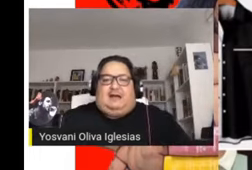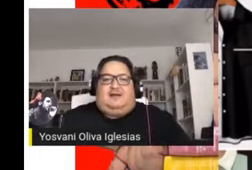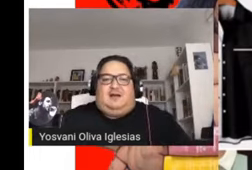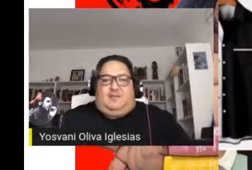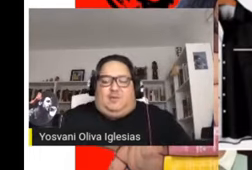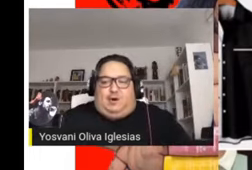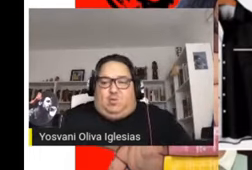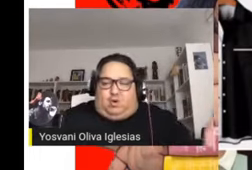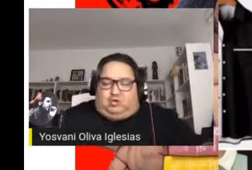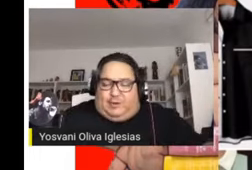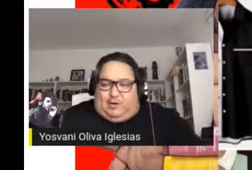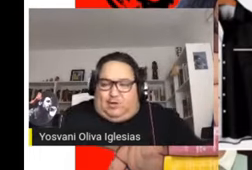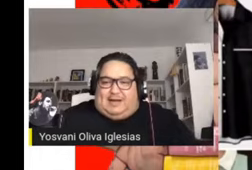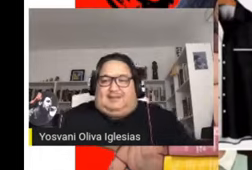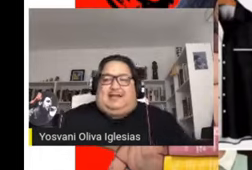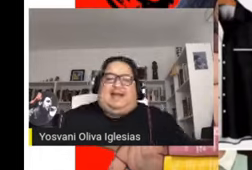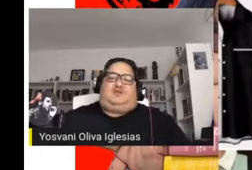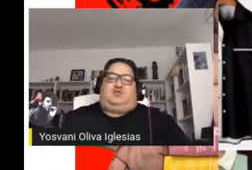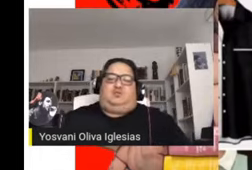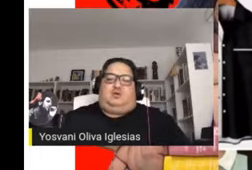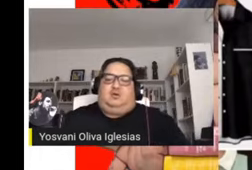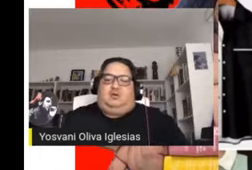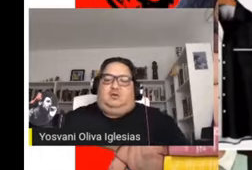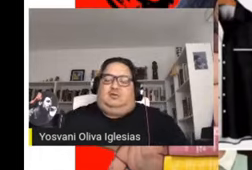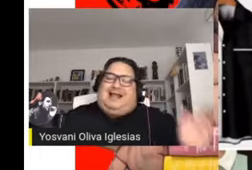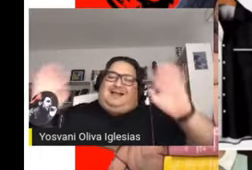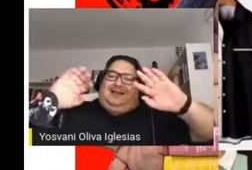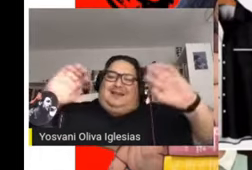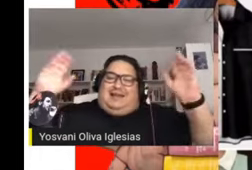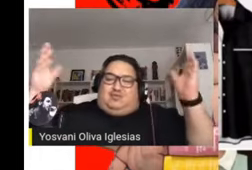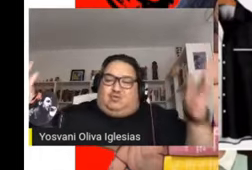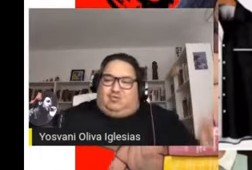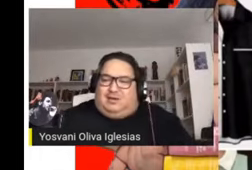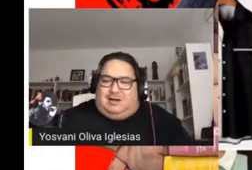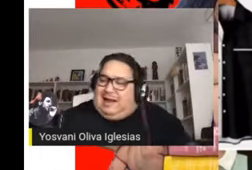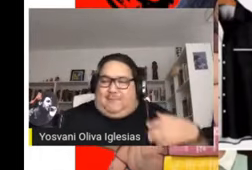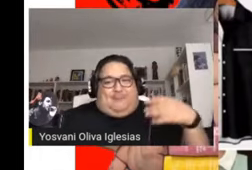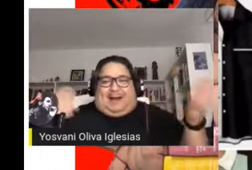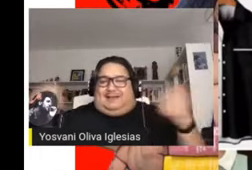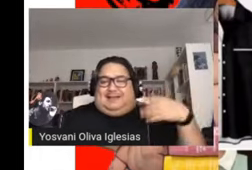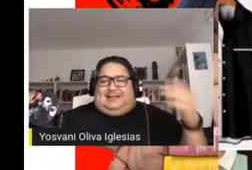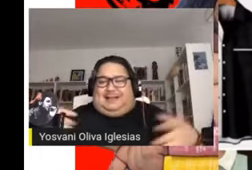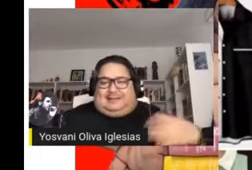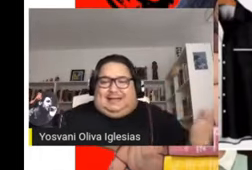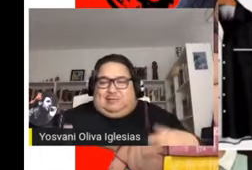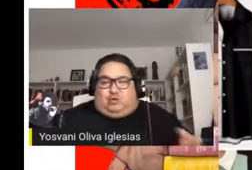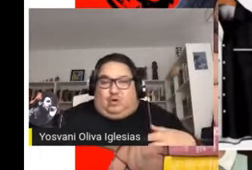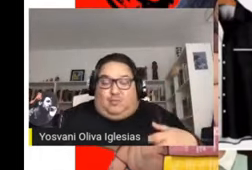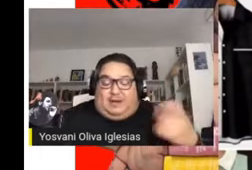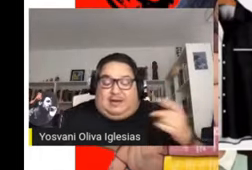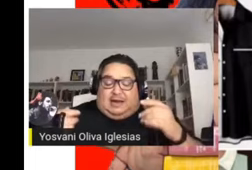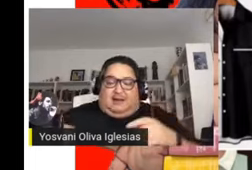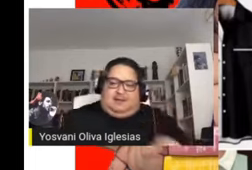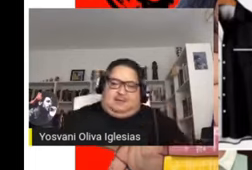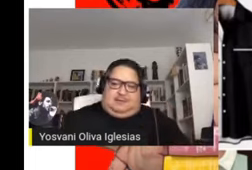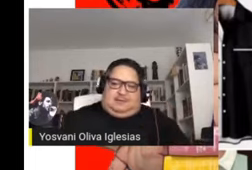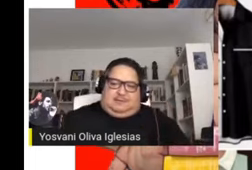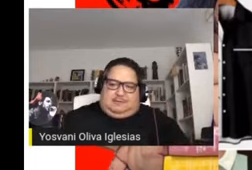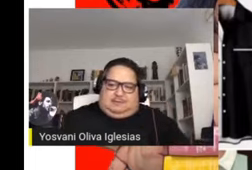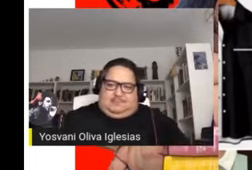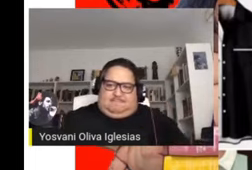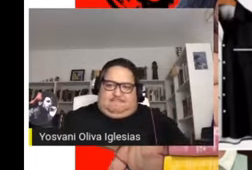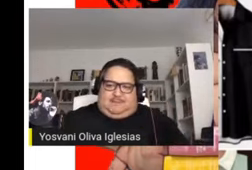Mundial, por el World Trade Organization, nada de eso es parte de esta autonomía,